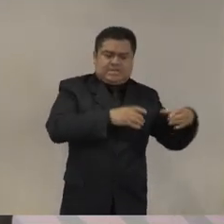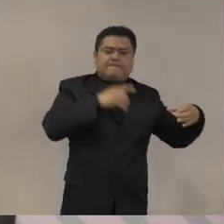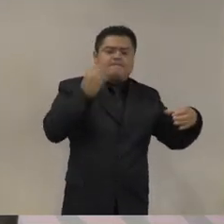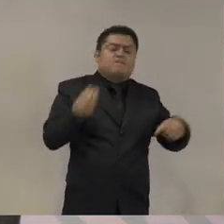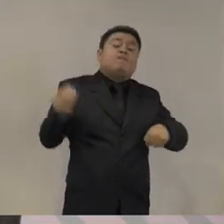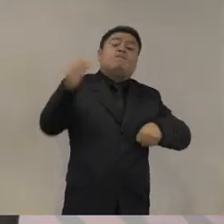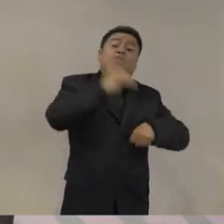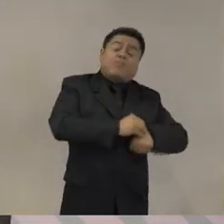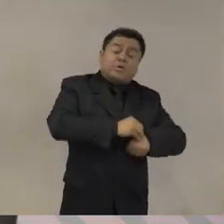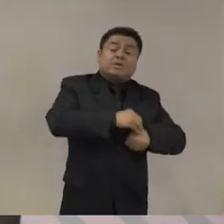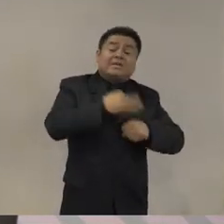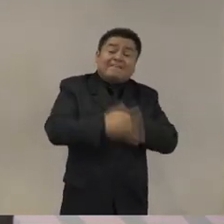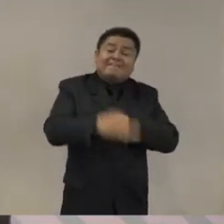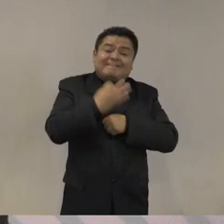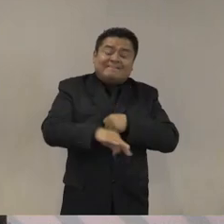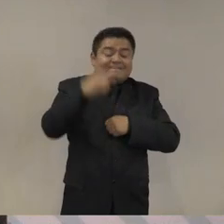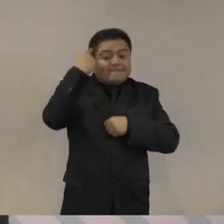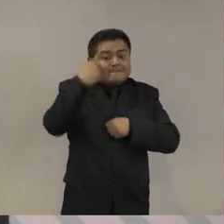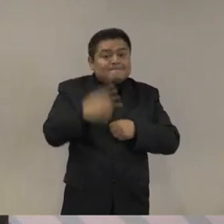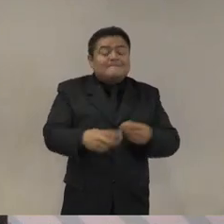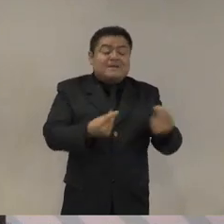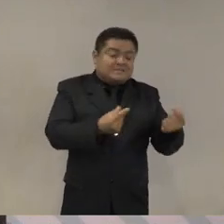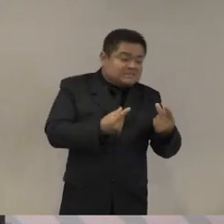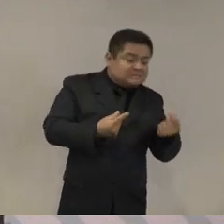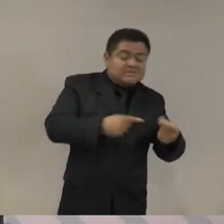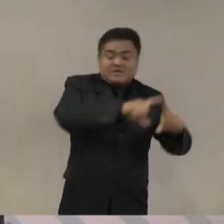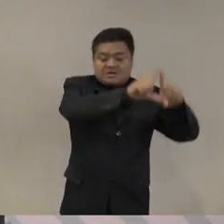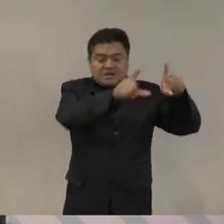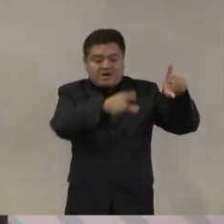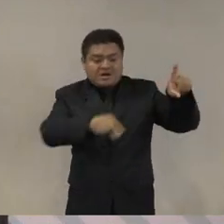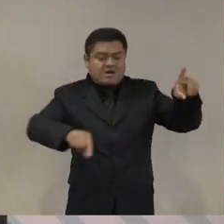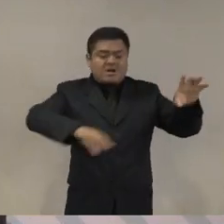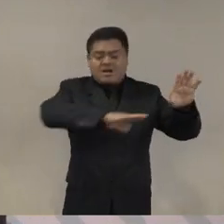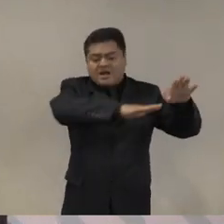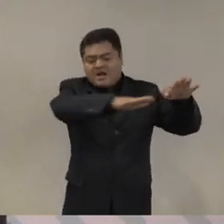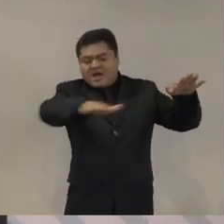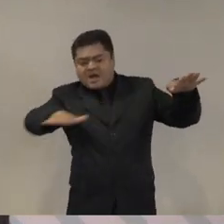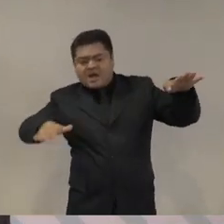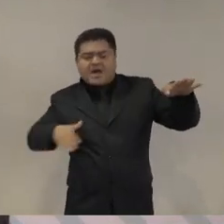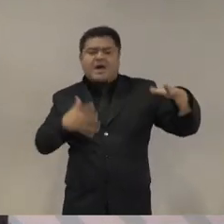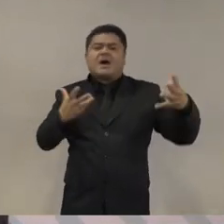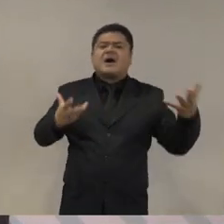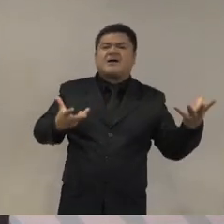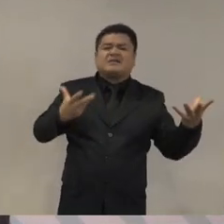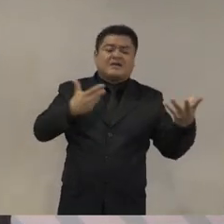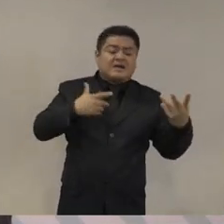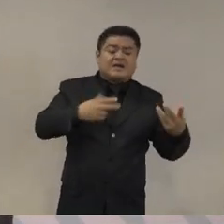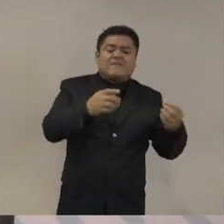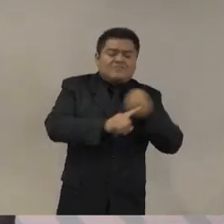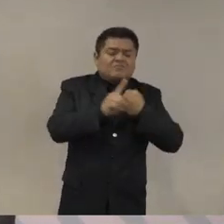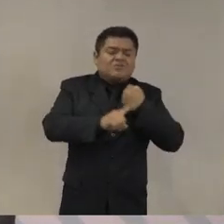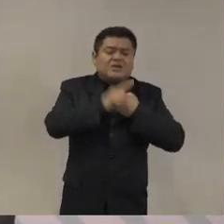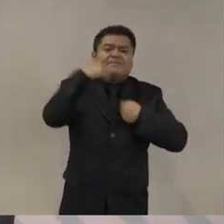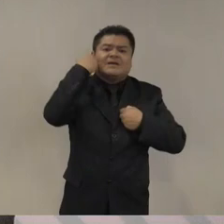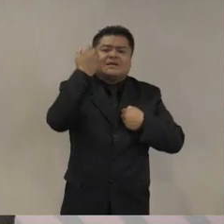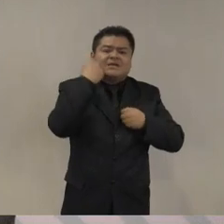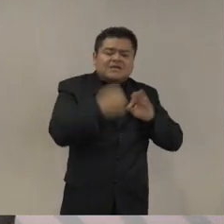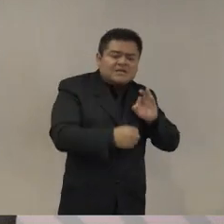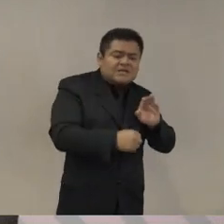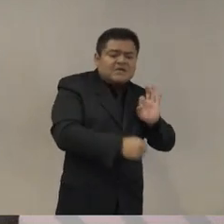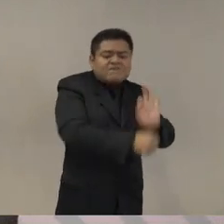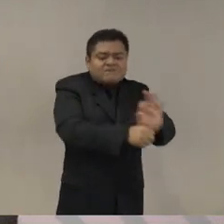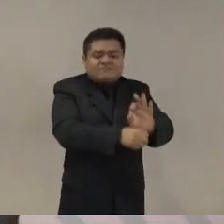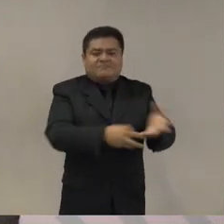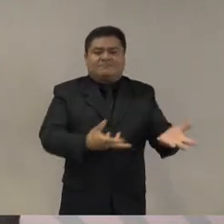tratar de darle operatividad a una región sui generis en donde no solamente enfrenta graves